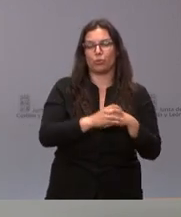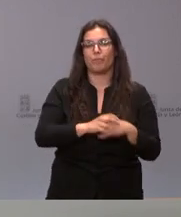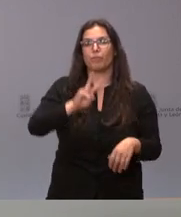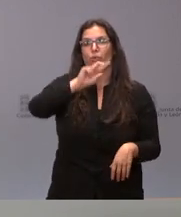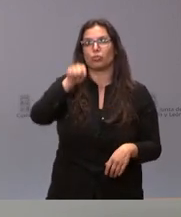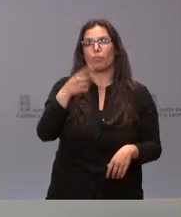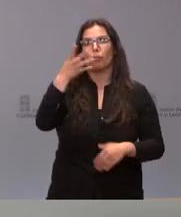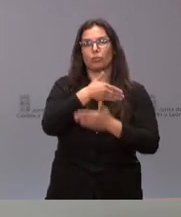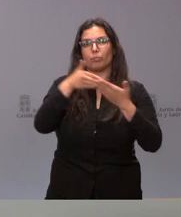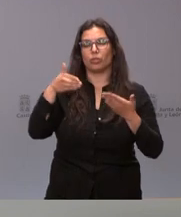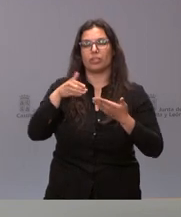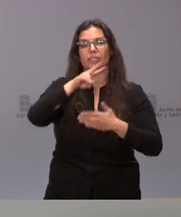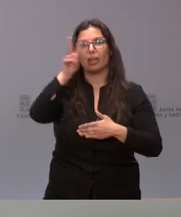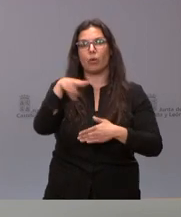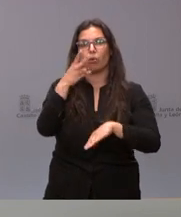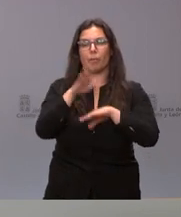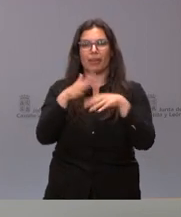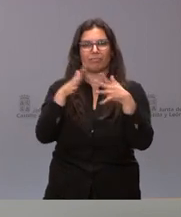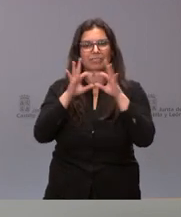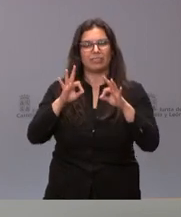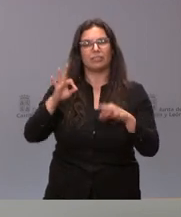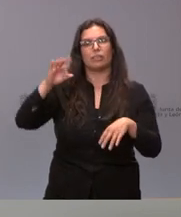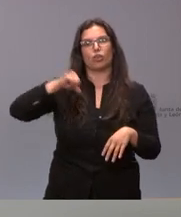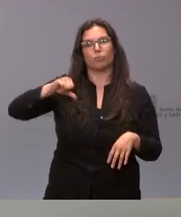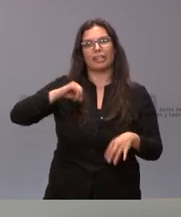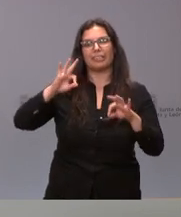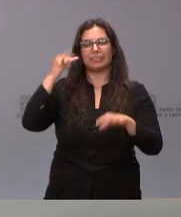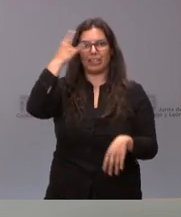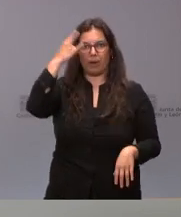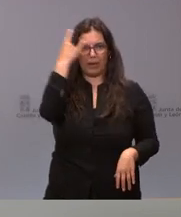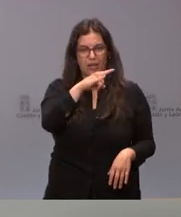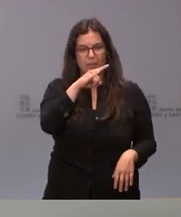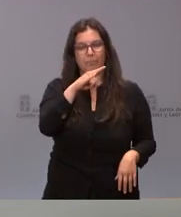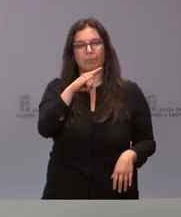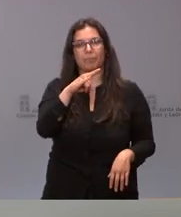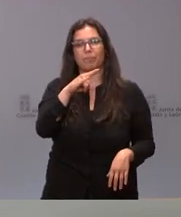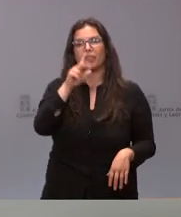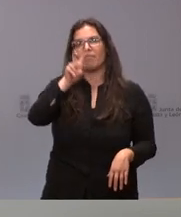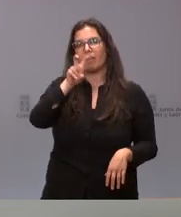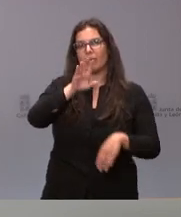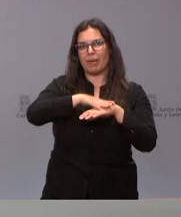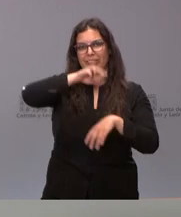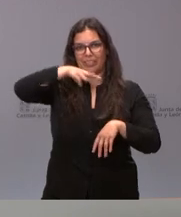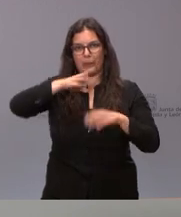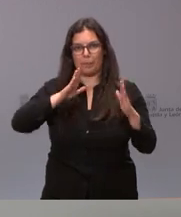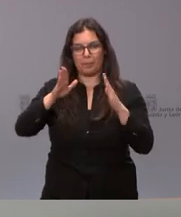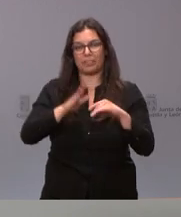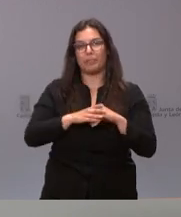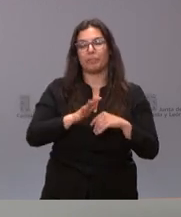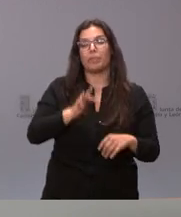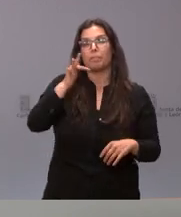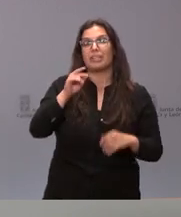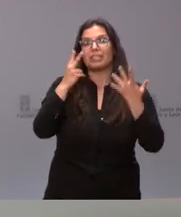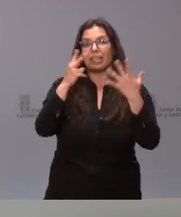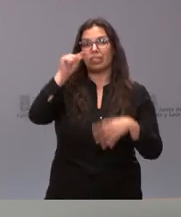suturas en el complejo asistencial de Salamanca, con un periodo de vigencia de tres meses y 7,2 millones